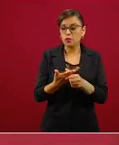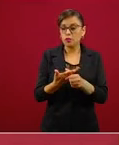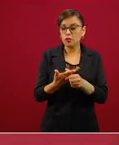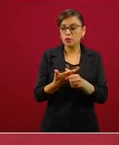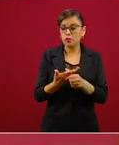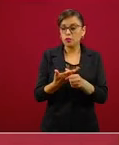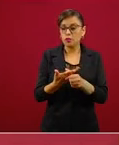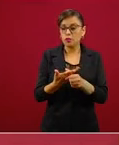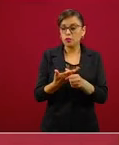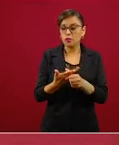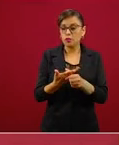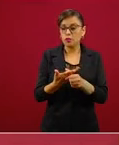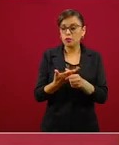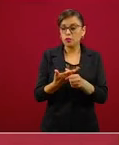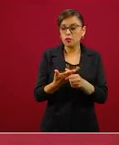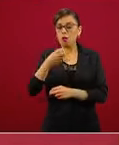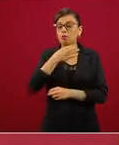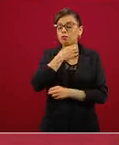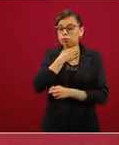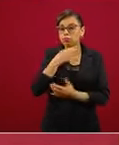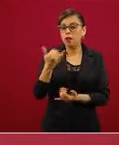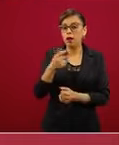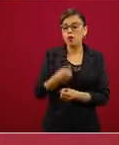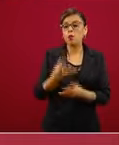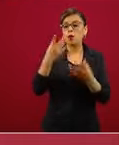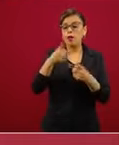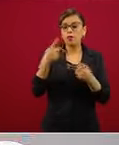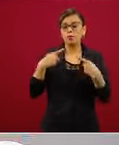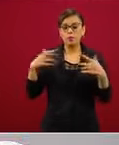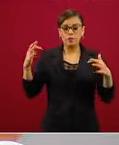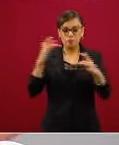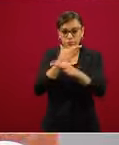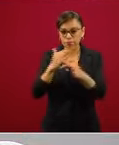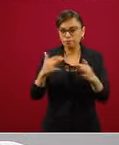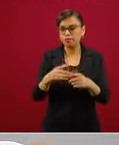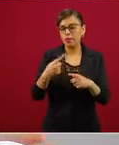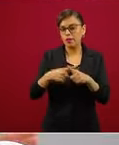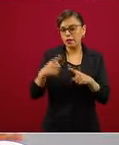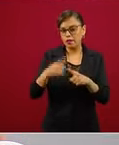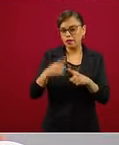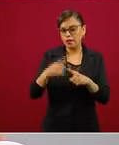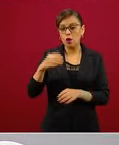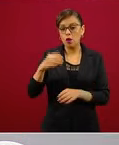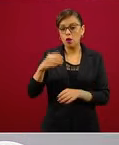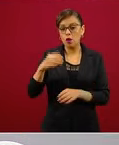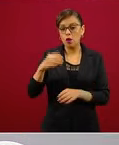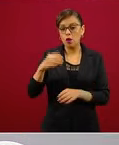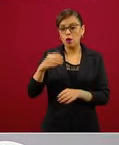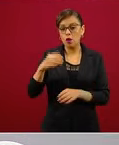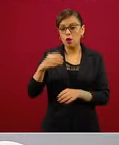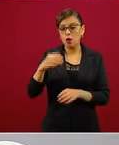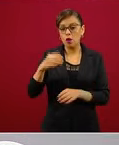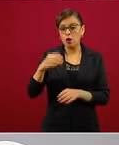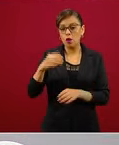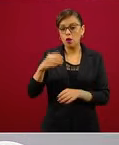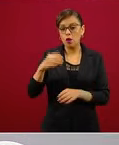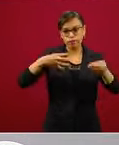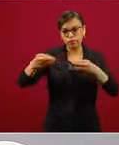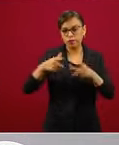hospitalaria, así como el ritmo de contagios hospitalizados y casos,